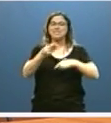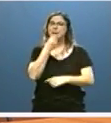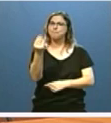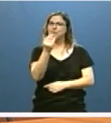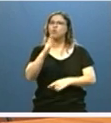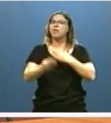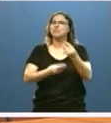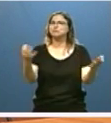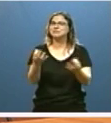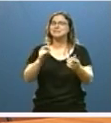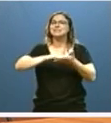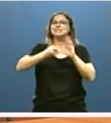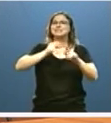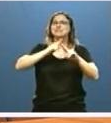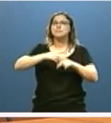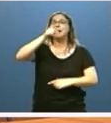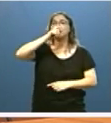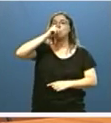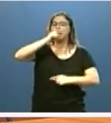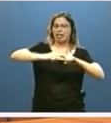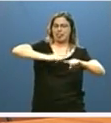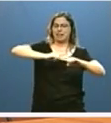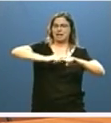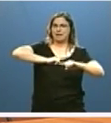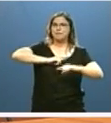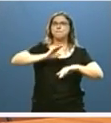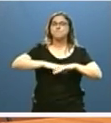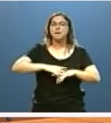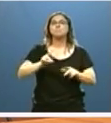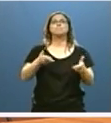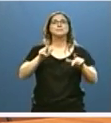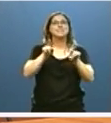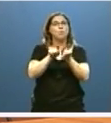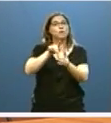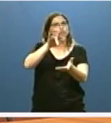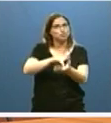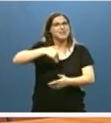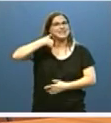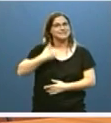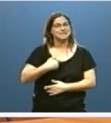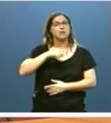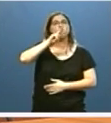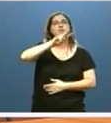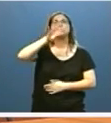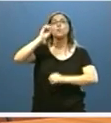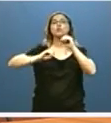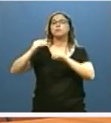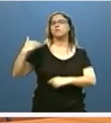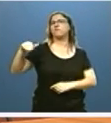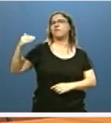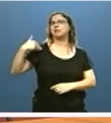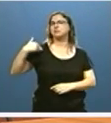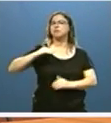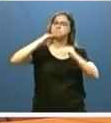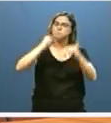poniendo en marcha el sistema de recordatorio a través de SMS, lo que ha permitido reducir ya en un 24% el absentismo de los